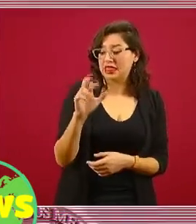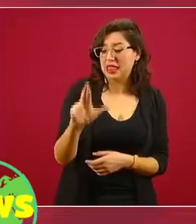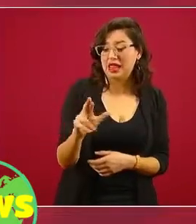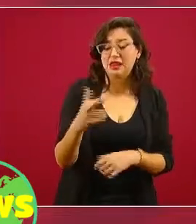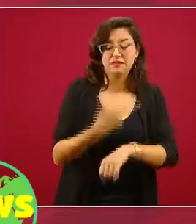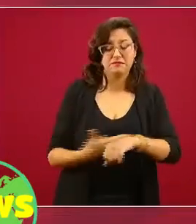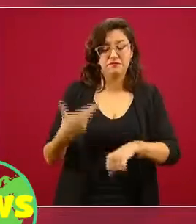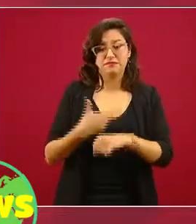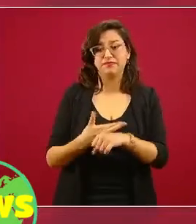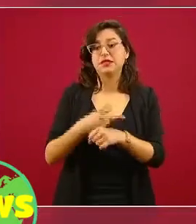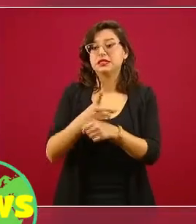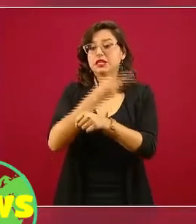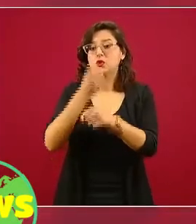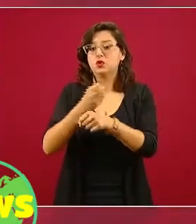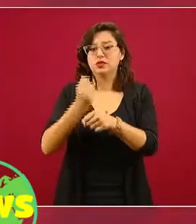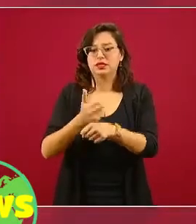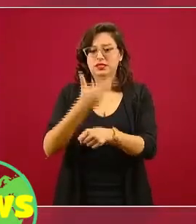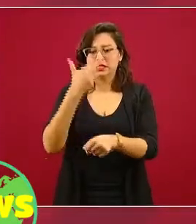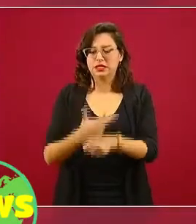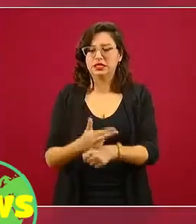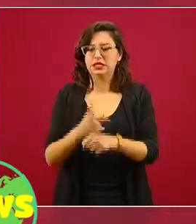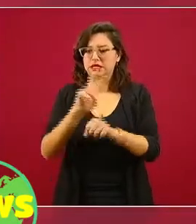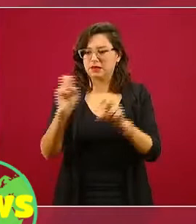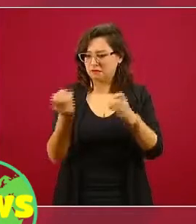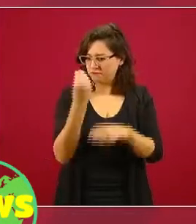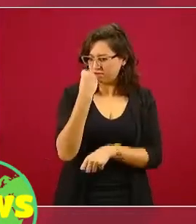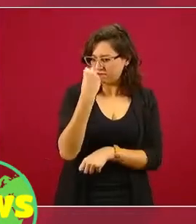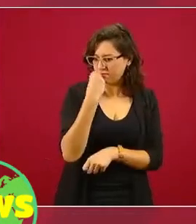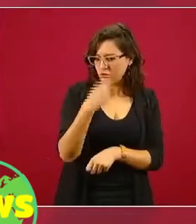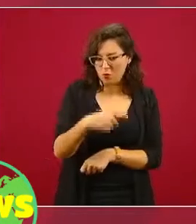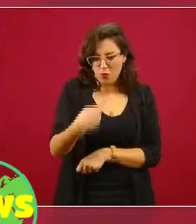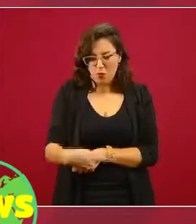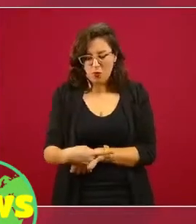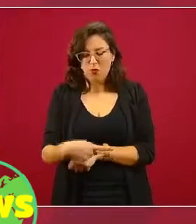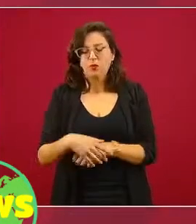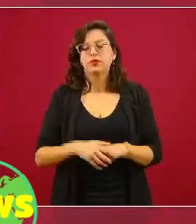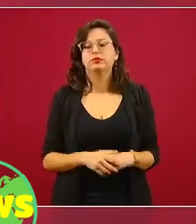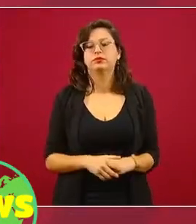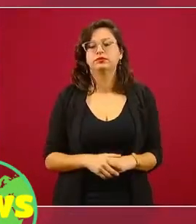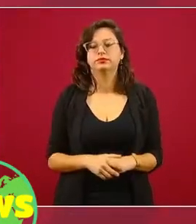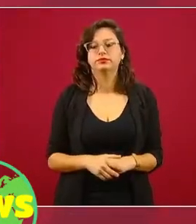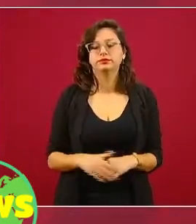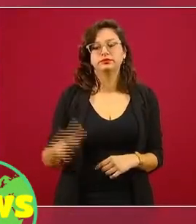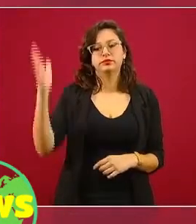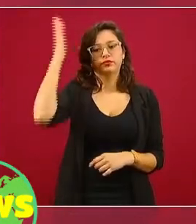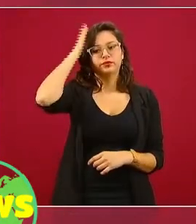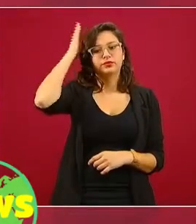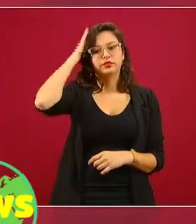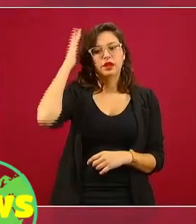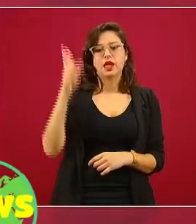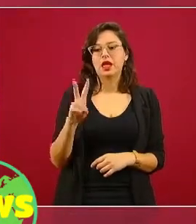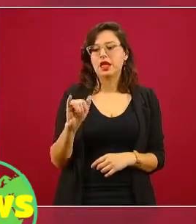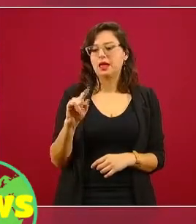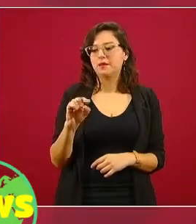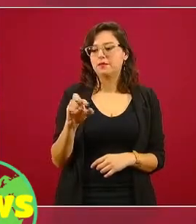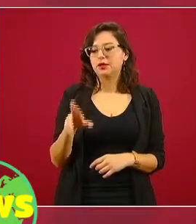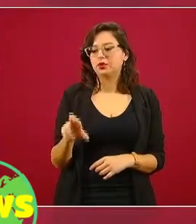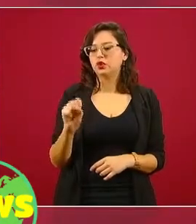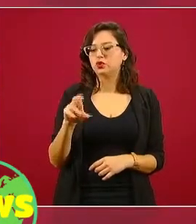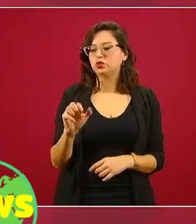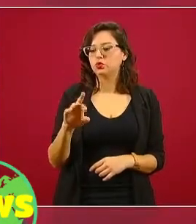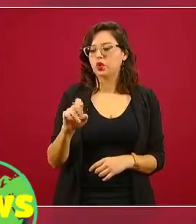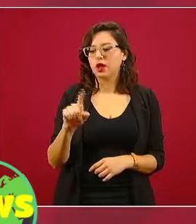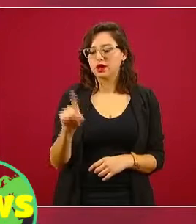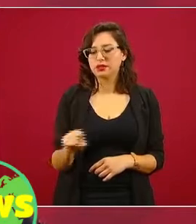específicamente la Subsecretaría de Autosuficiencia Alimentaria, que su titular es Víctor Suárez, el ingeniero Víctor